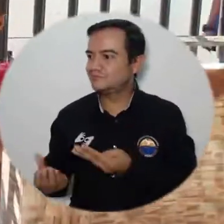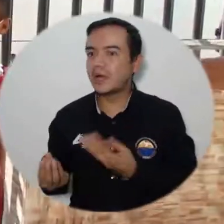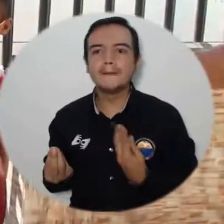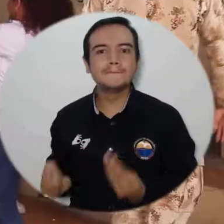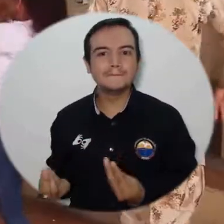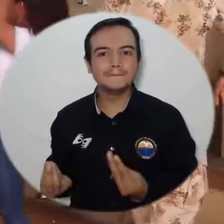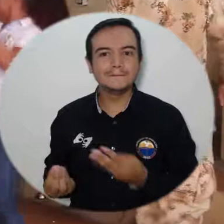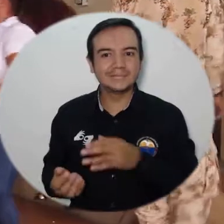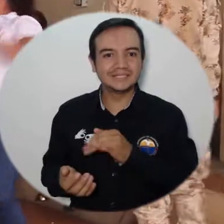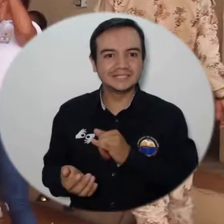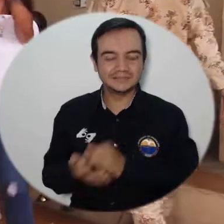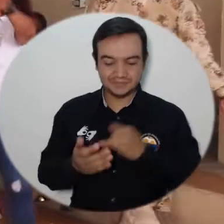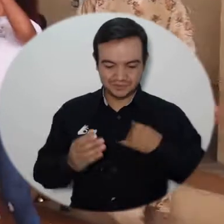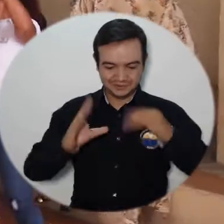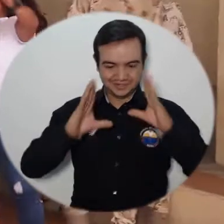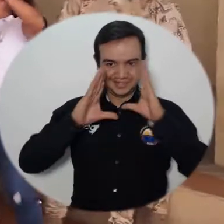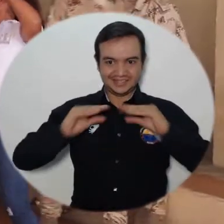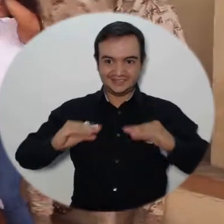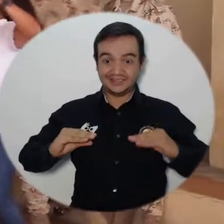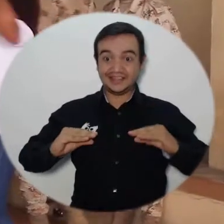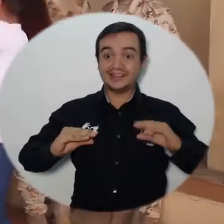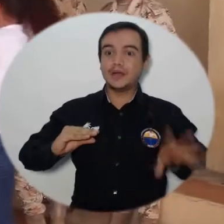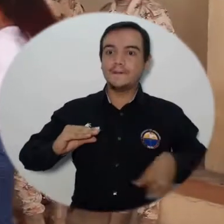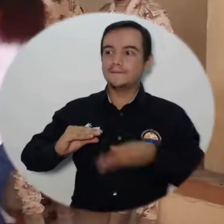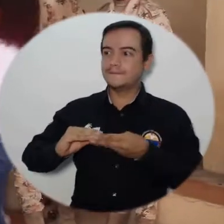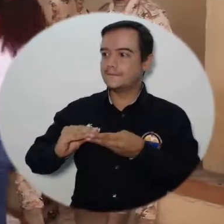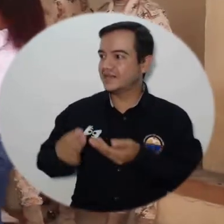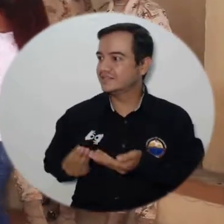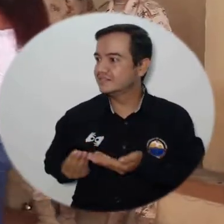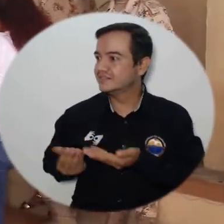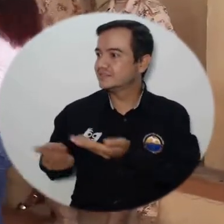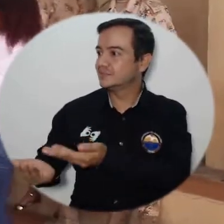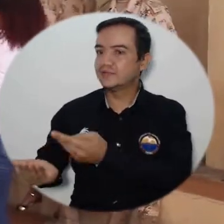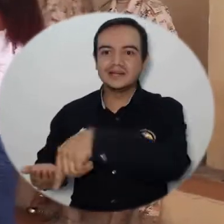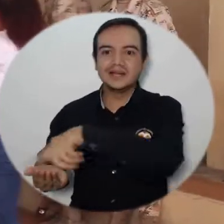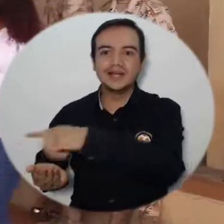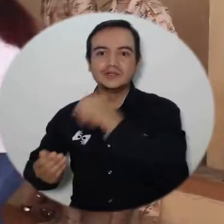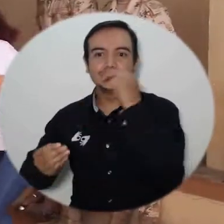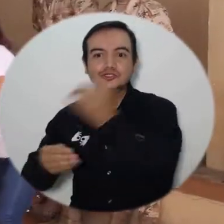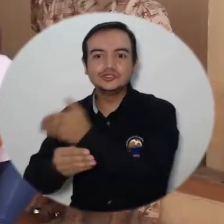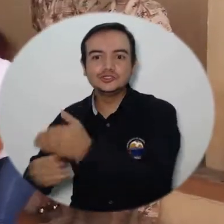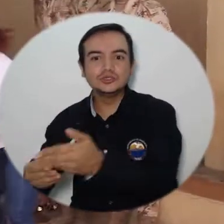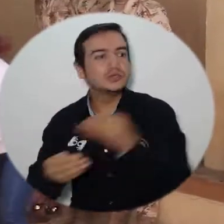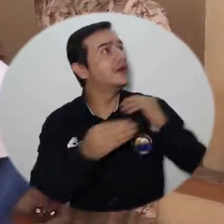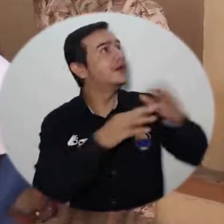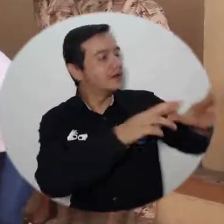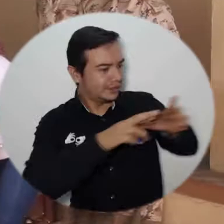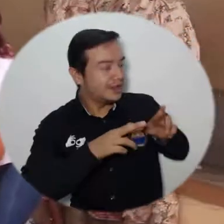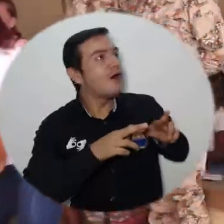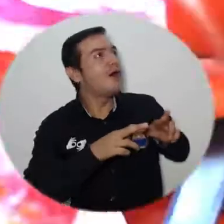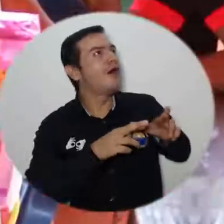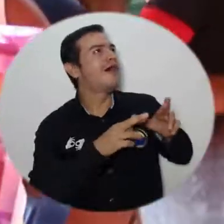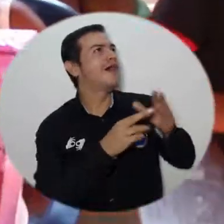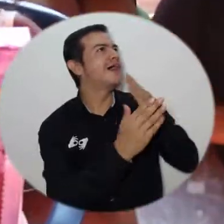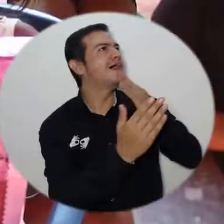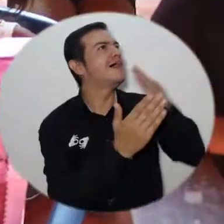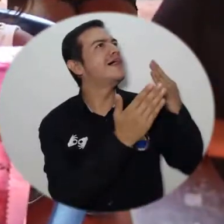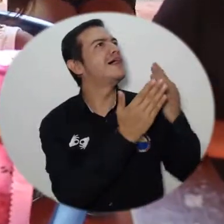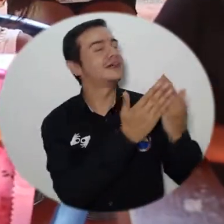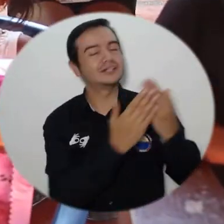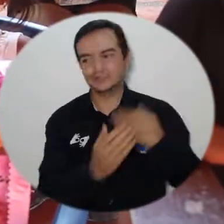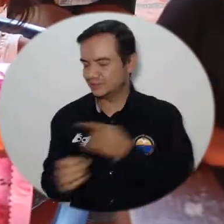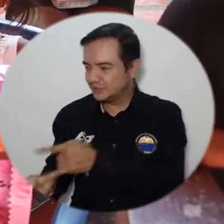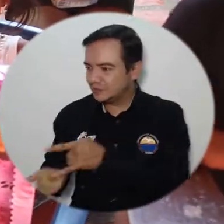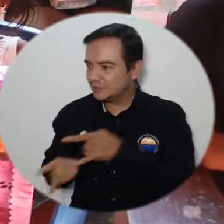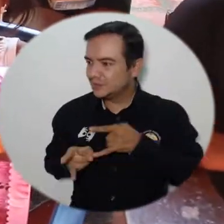buscando eso, que celebremos esta Navidad, también eso, alegrando corazones de niños en condiciones de vulnerabilidad con un regalo.